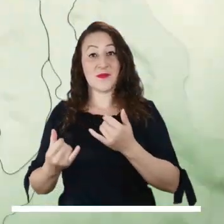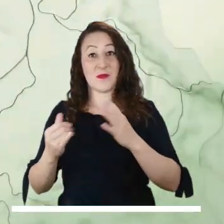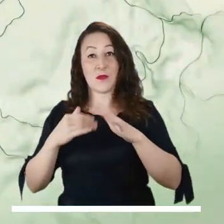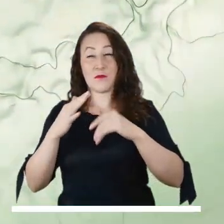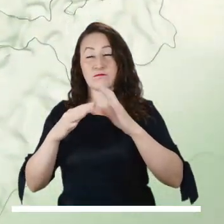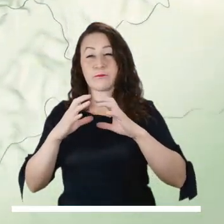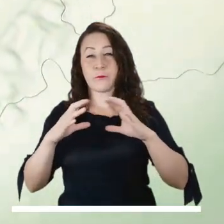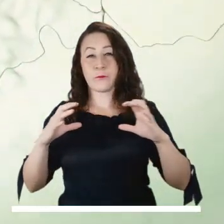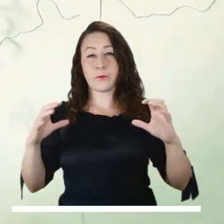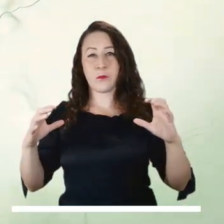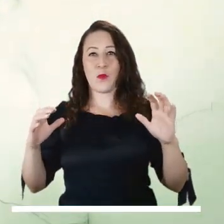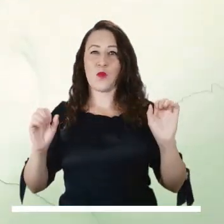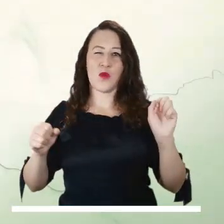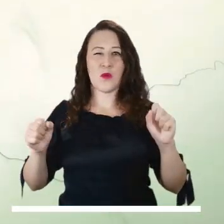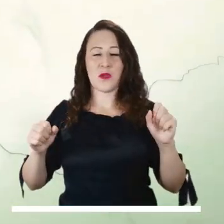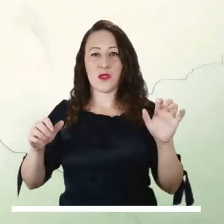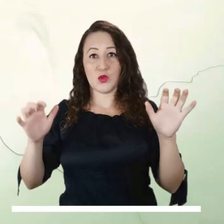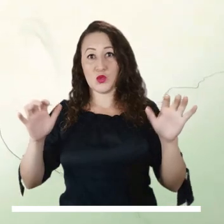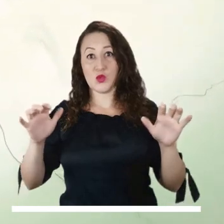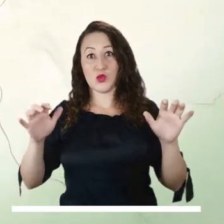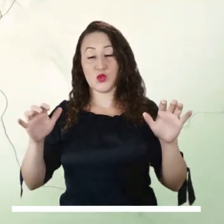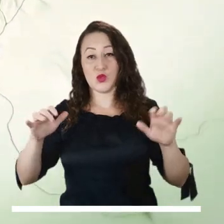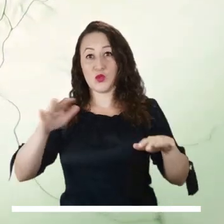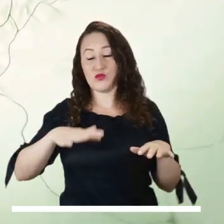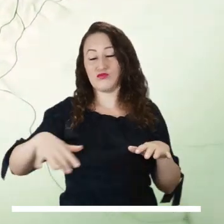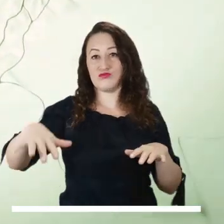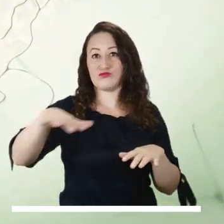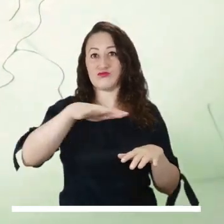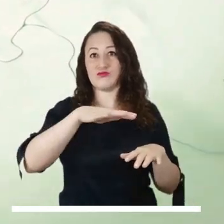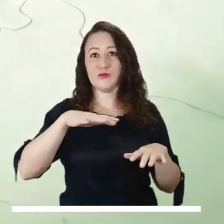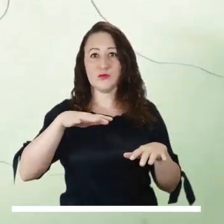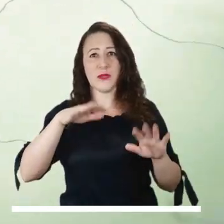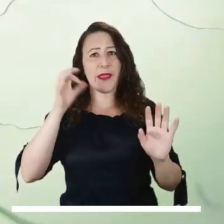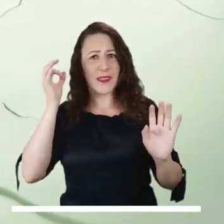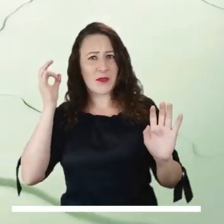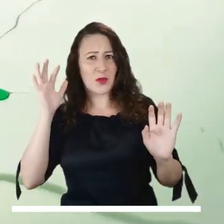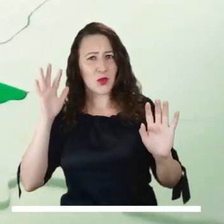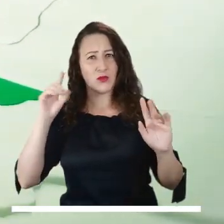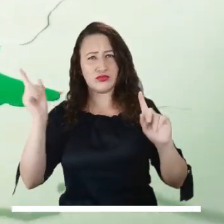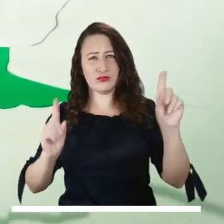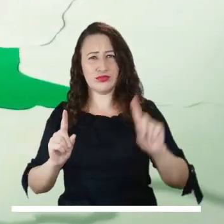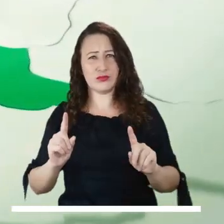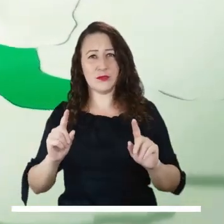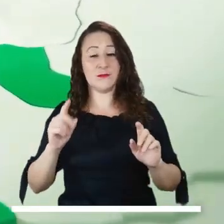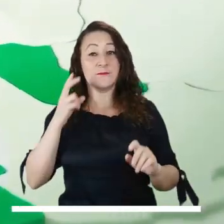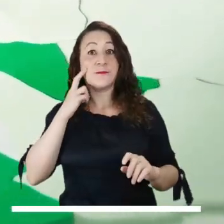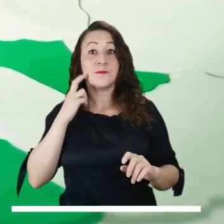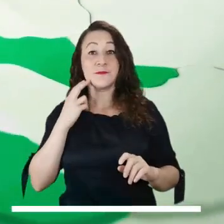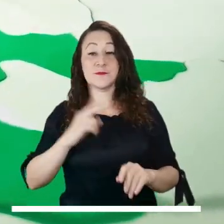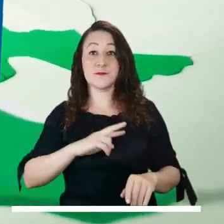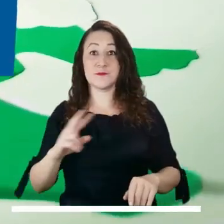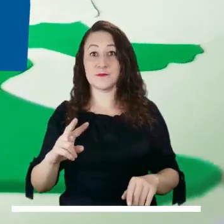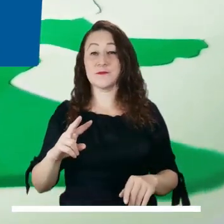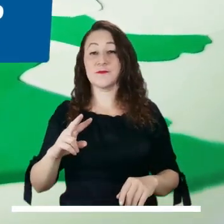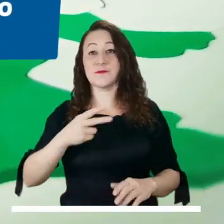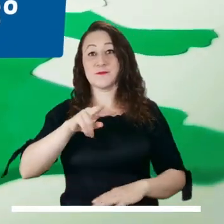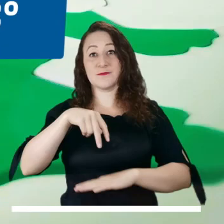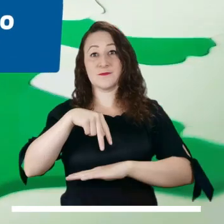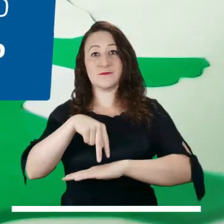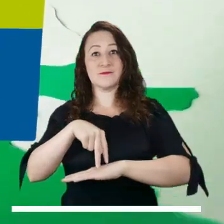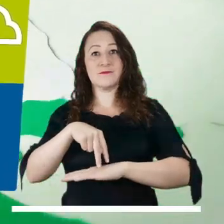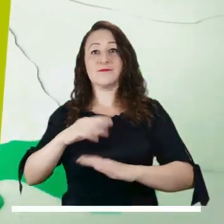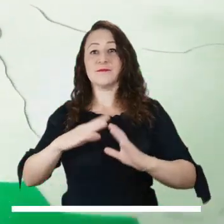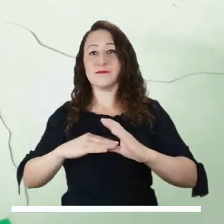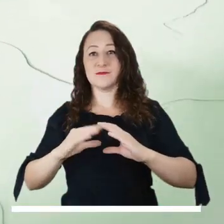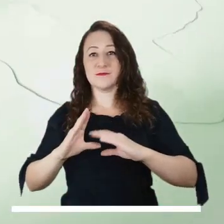el pacífico advierte tarde con cielo cubierto y probabilidades de lluvias moderadas en algunas partes de la región no se